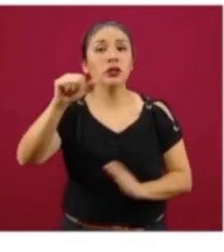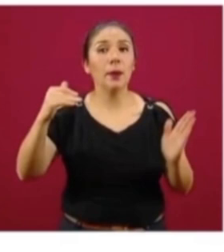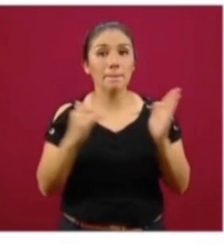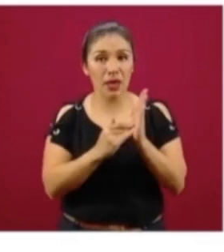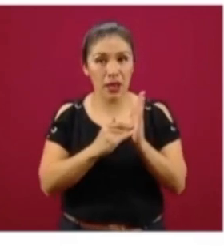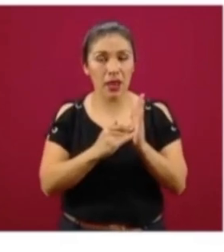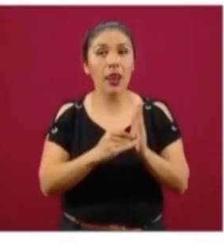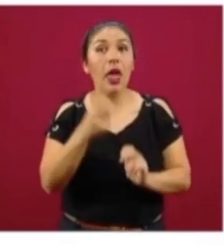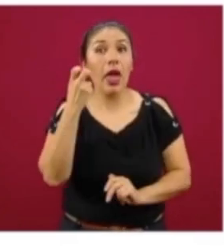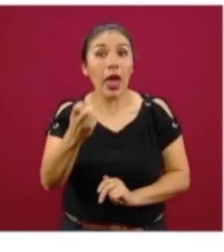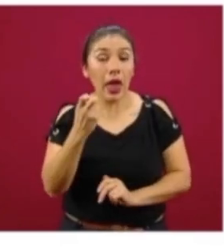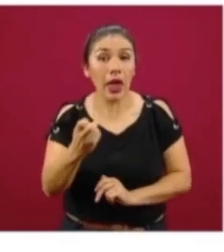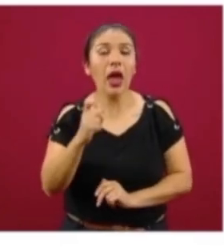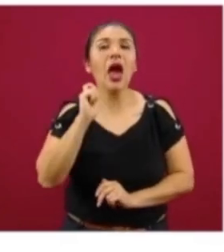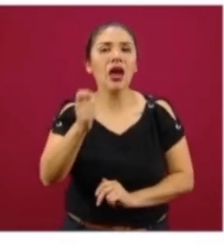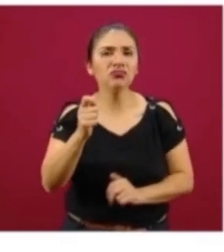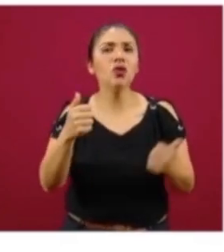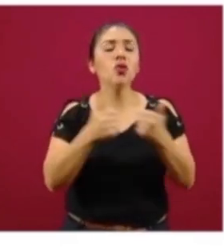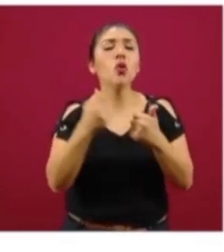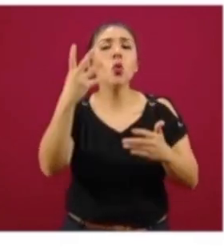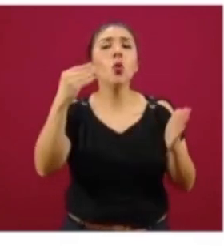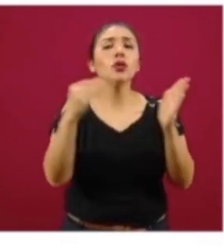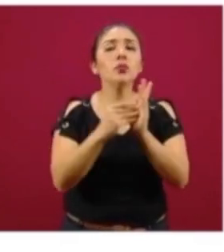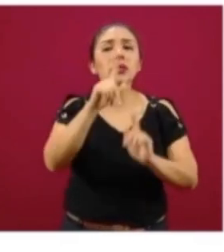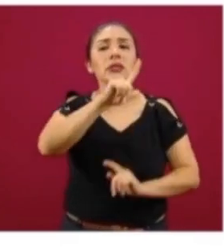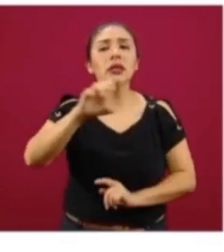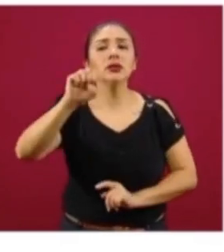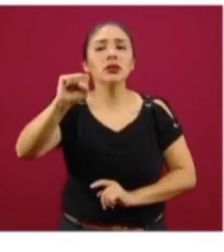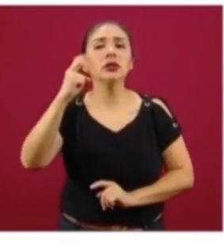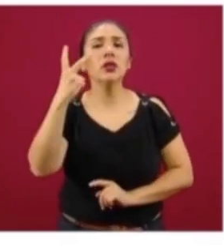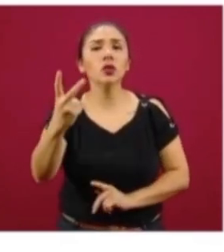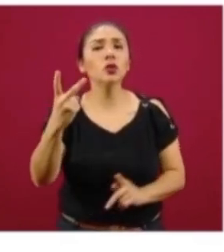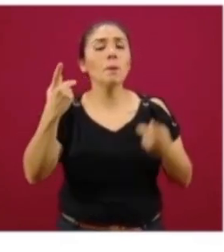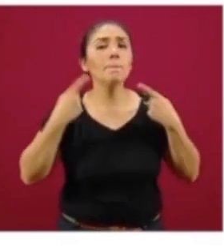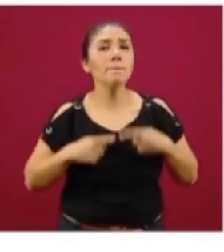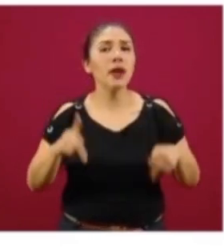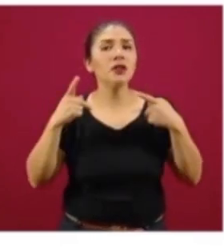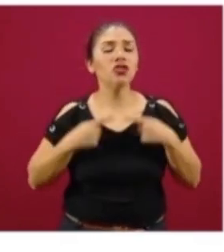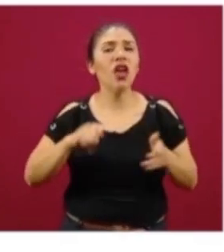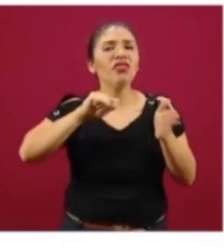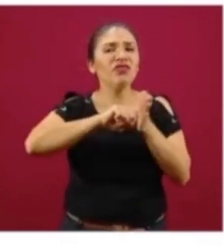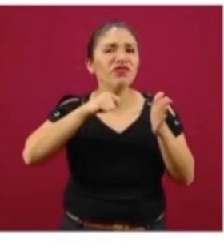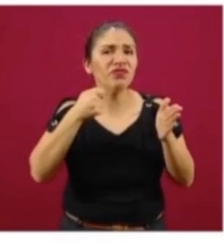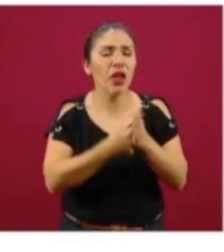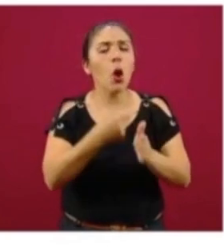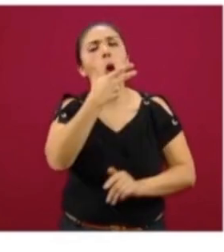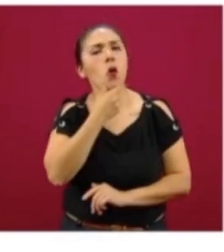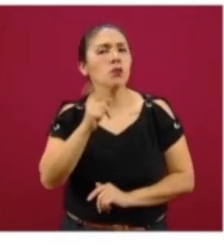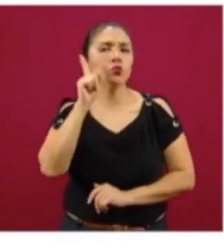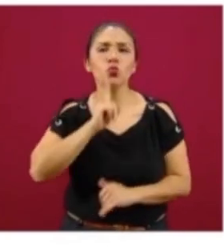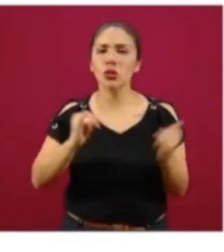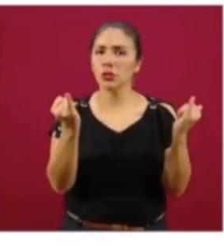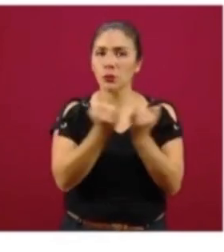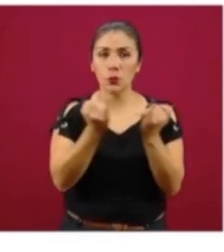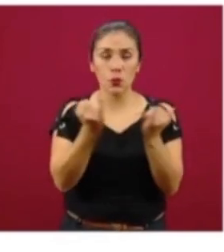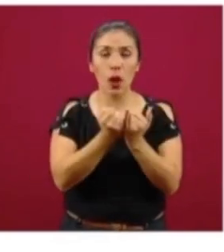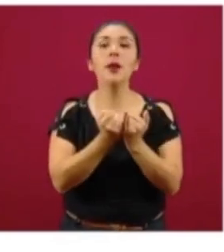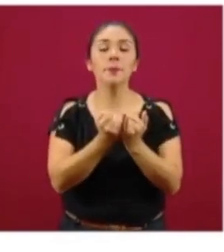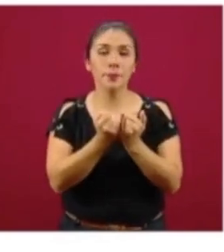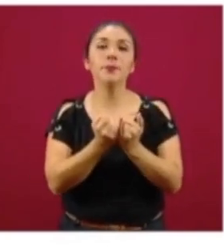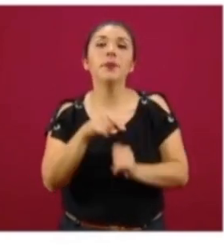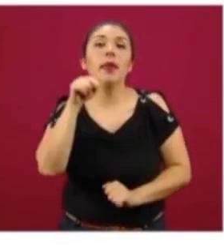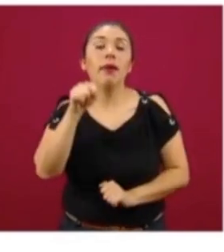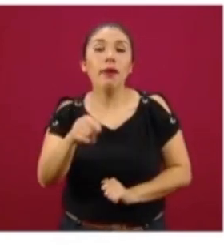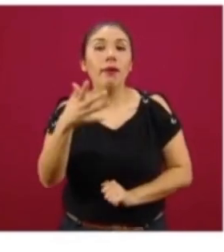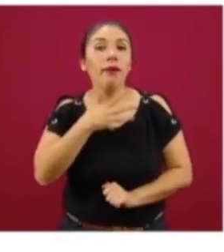Este programa es operado por cuatro mil 762 técnicas y técnicos, tenemos